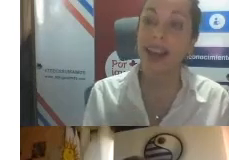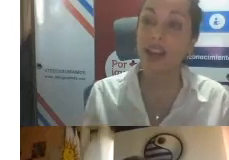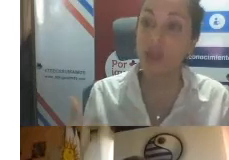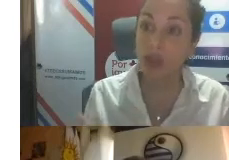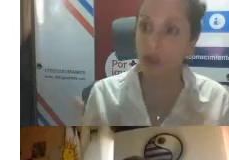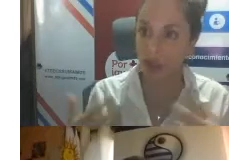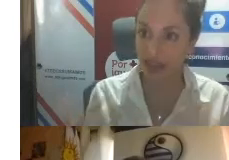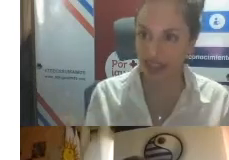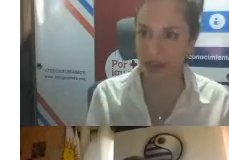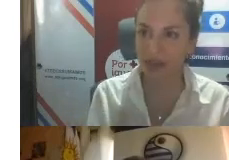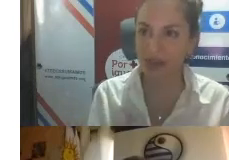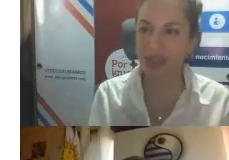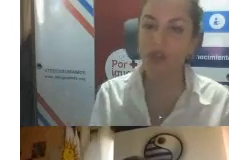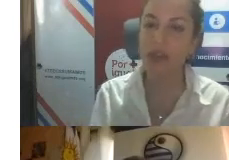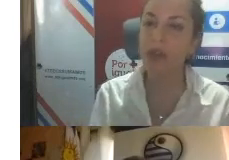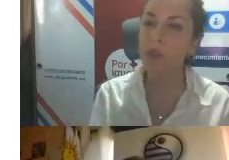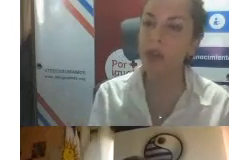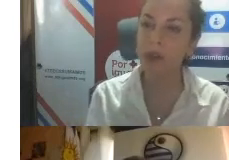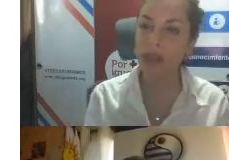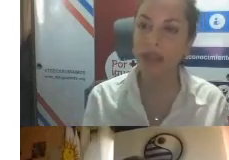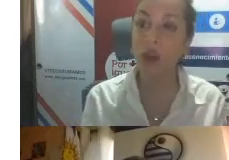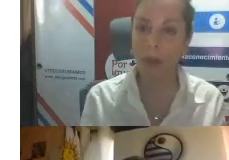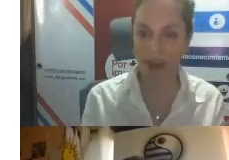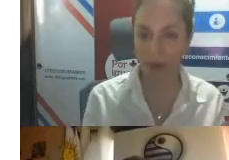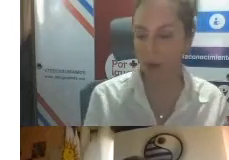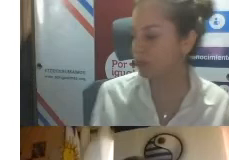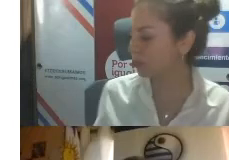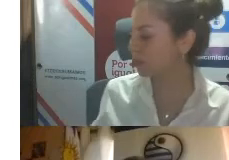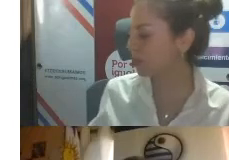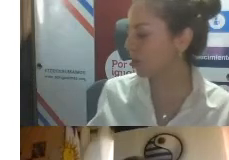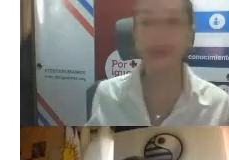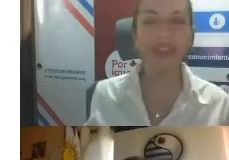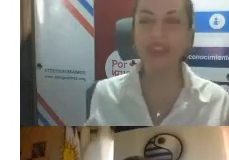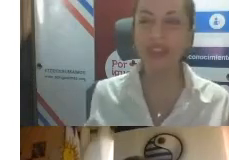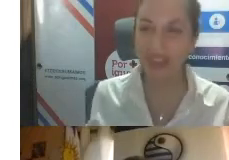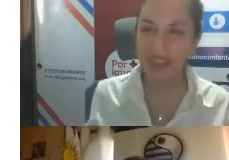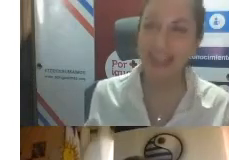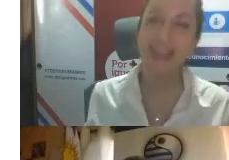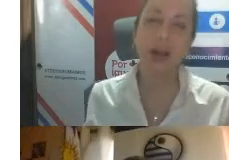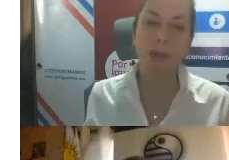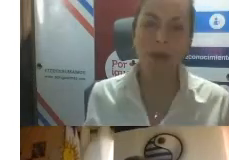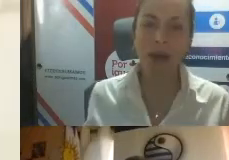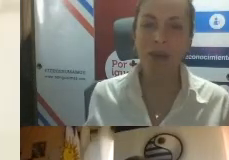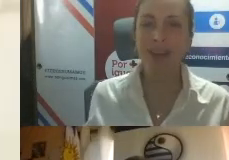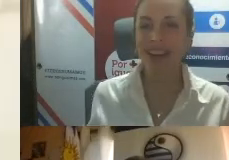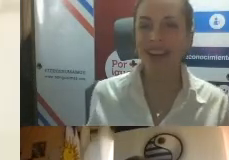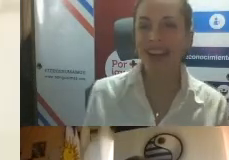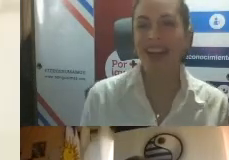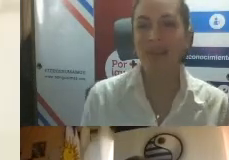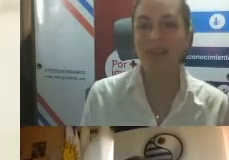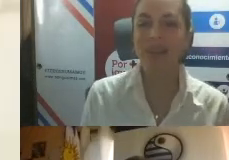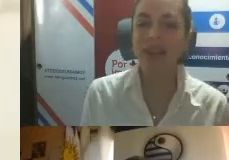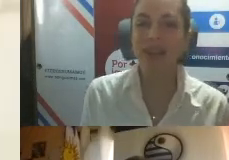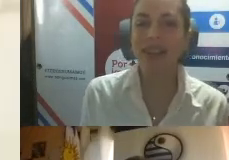redacción de sus artículos. ¿Sí? Entonces es muy importante como marco. Bueno, dicho esto, vamos a pasar